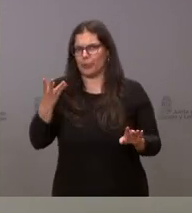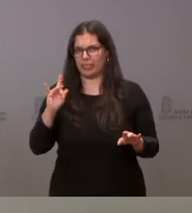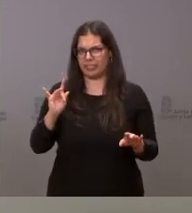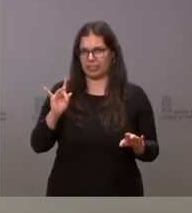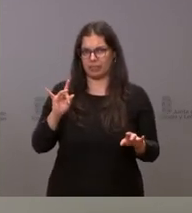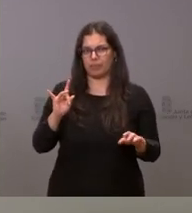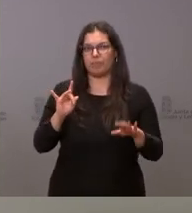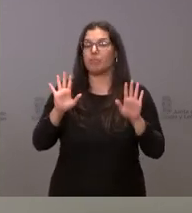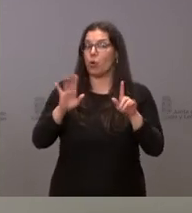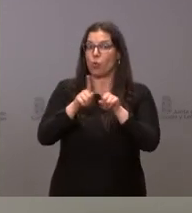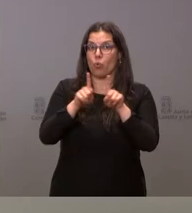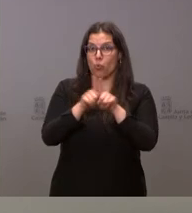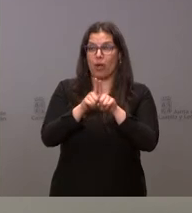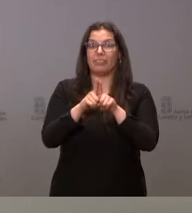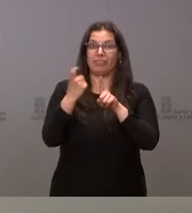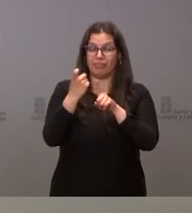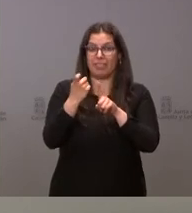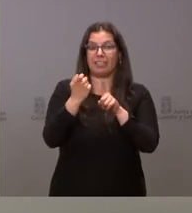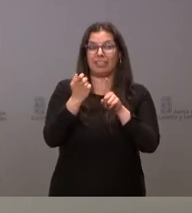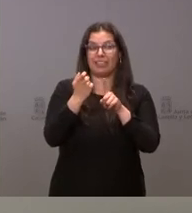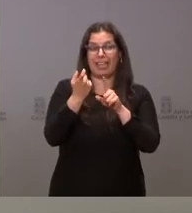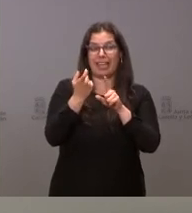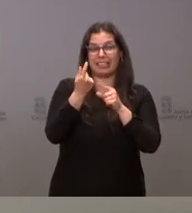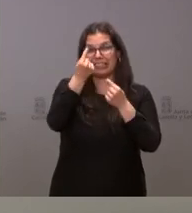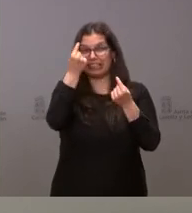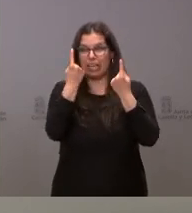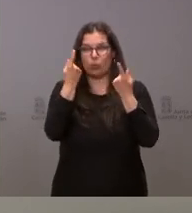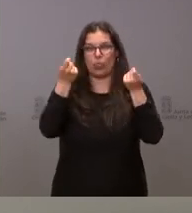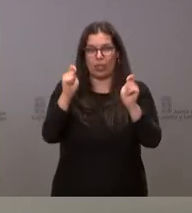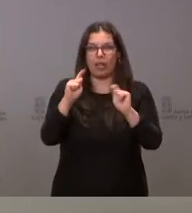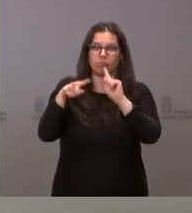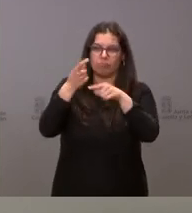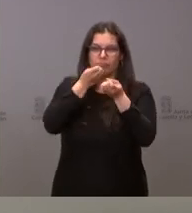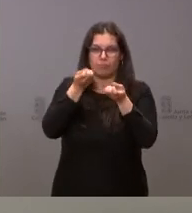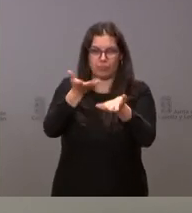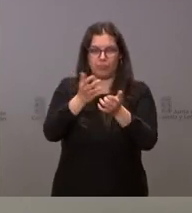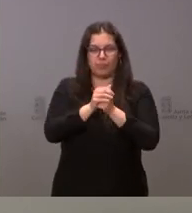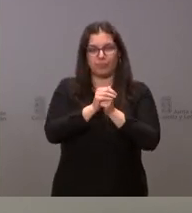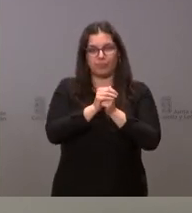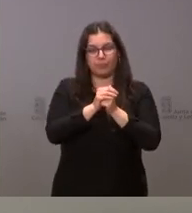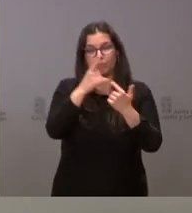En todo caso, en cuanto completemos el procedimiento podremos informarle. Creo que